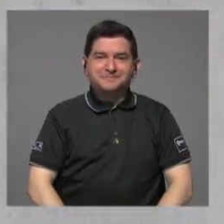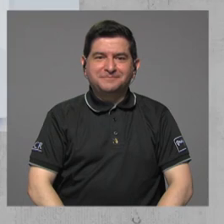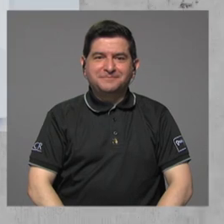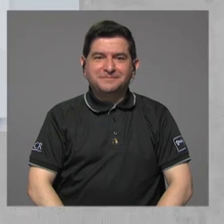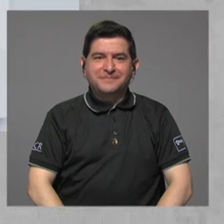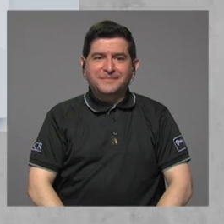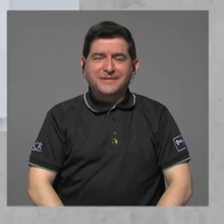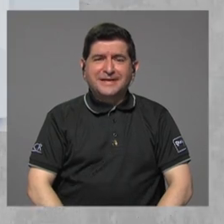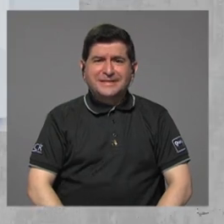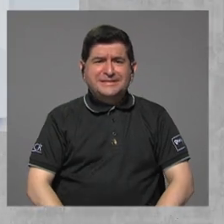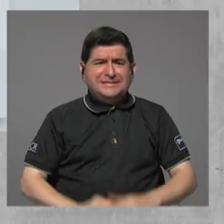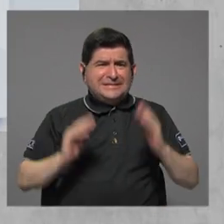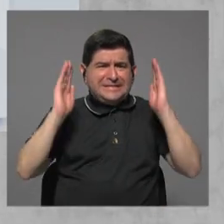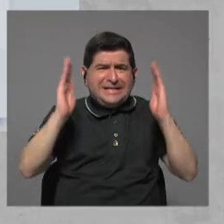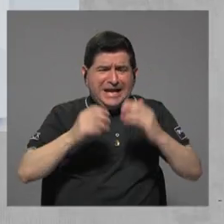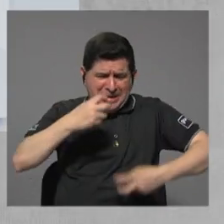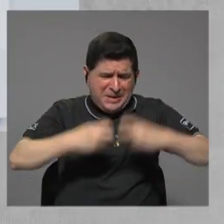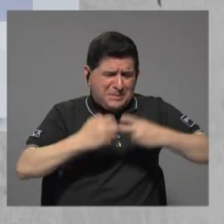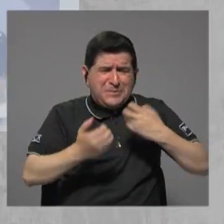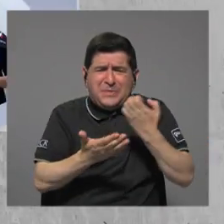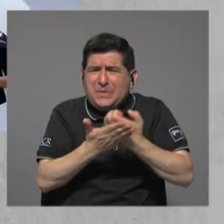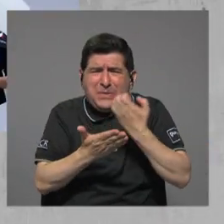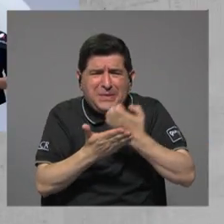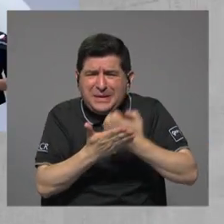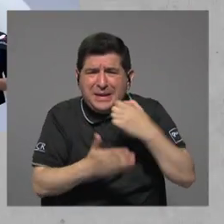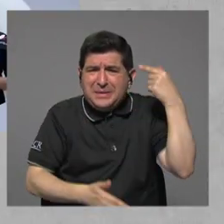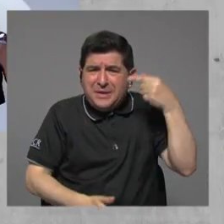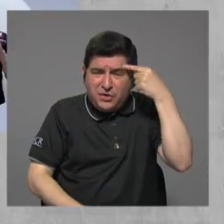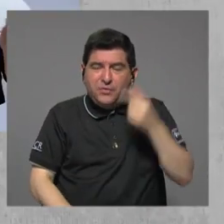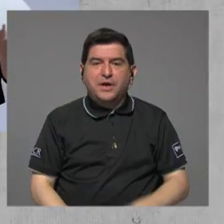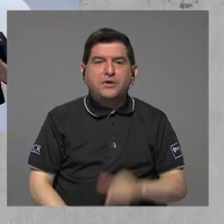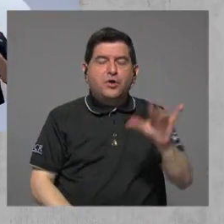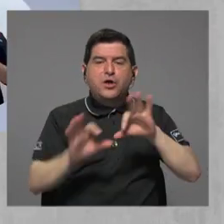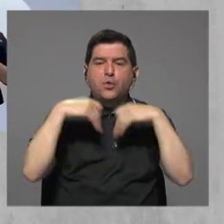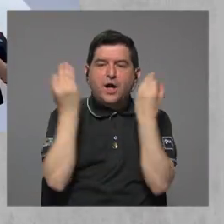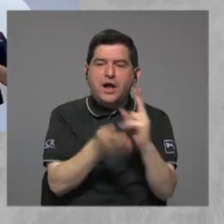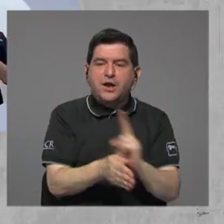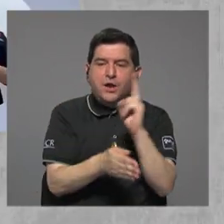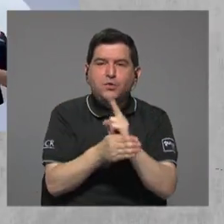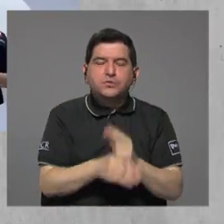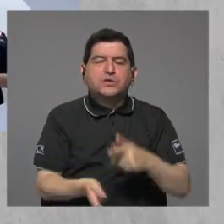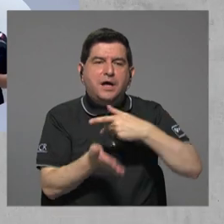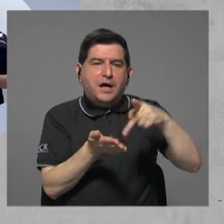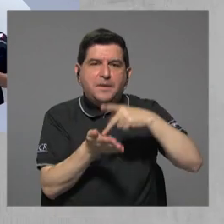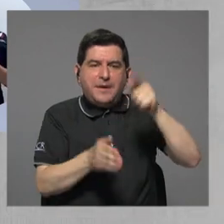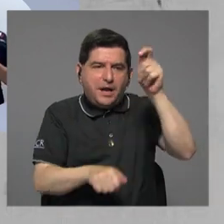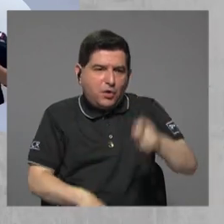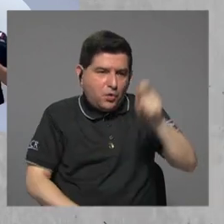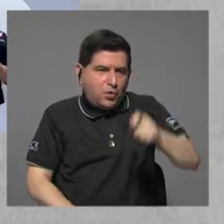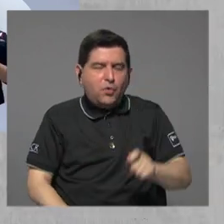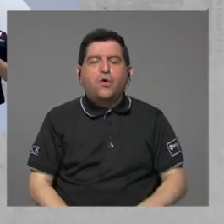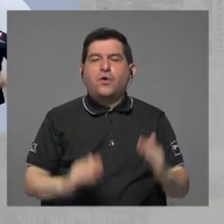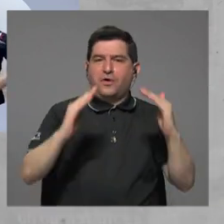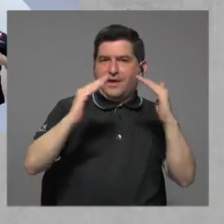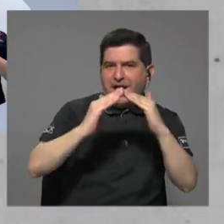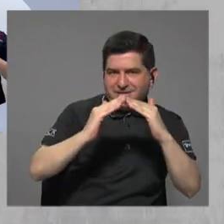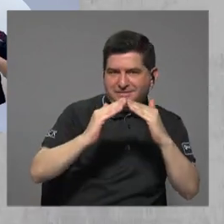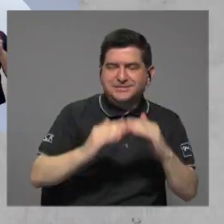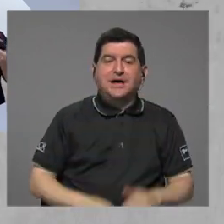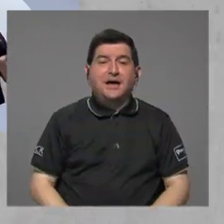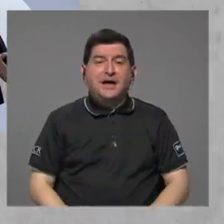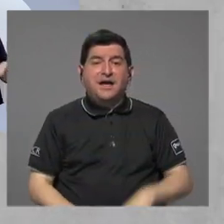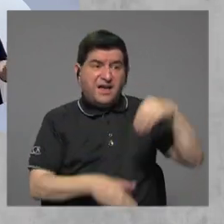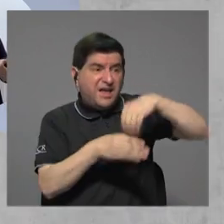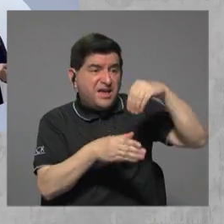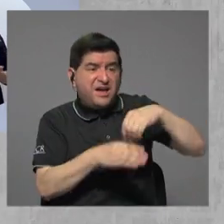Sumida en una enorme crisis fiscal. Esto es como la familia que ha utilizado la tarjeta de crédito para pagar los gastos de la casa y ahora